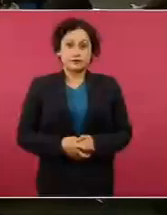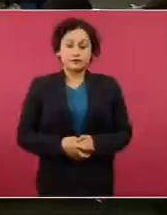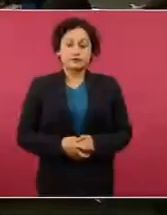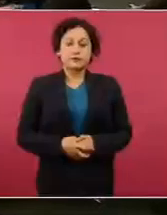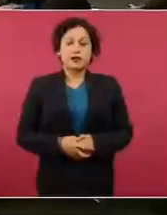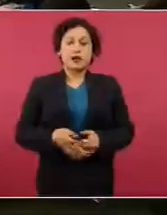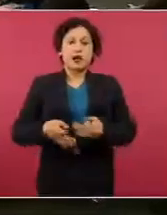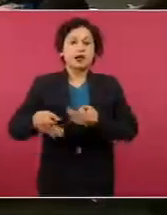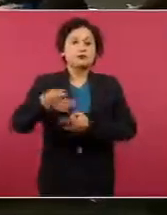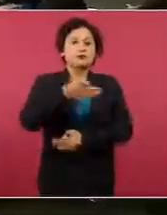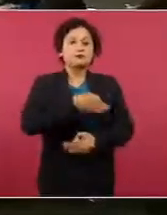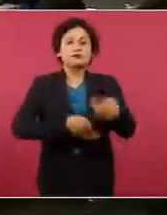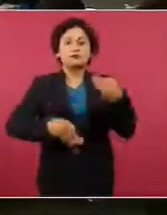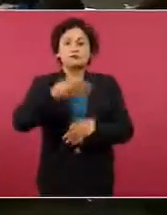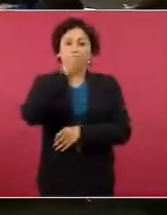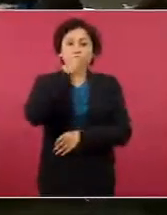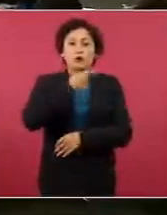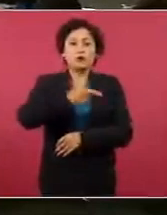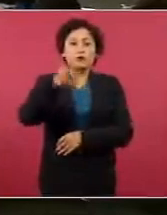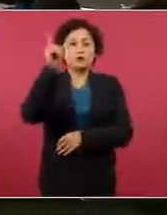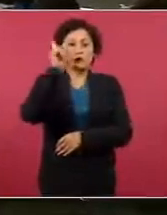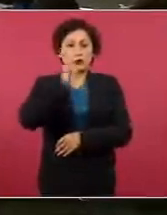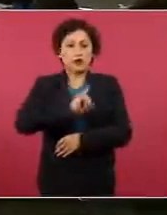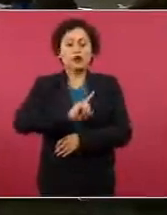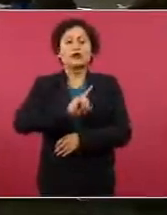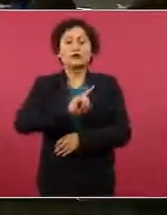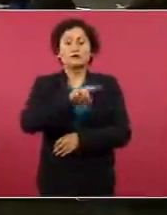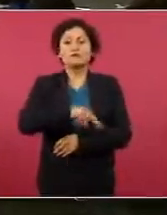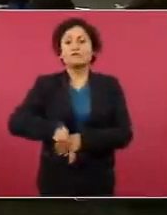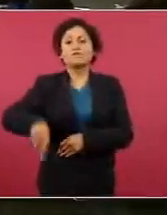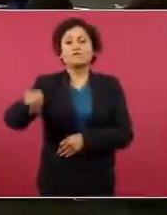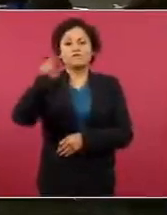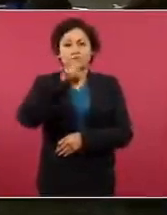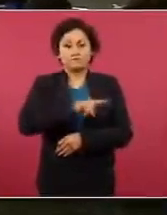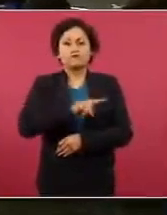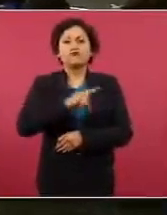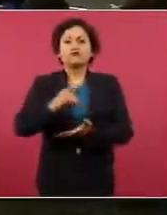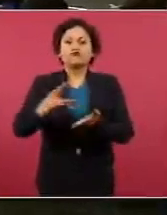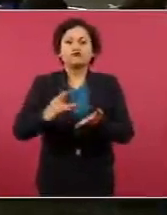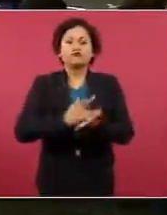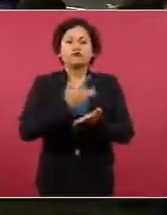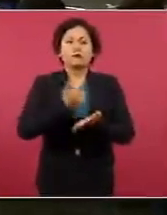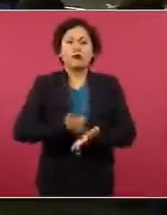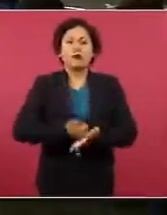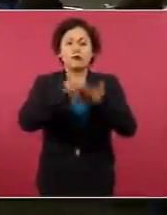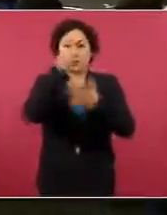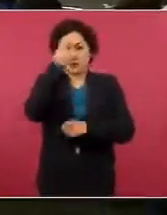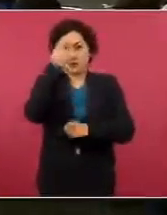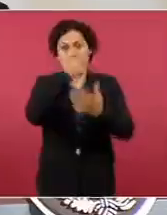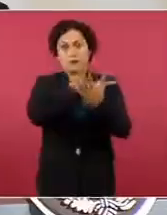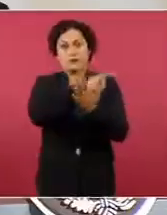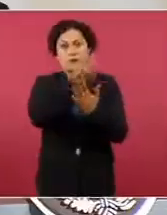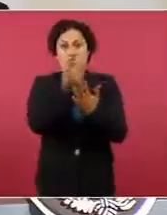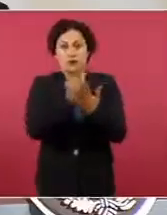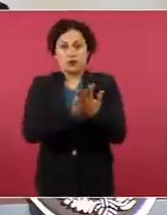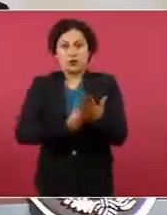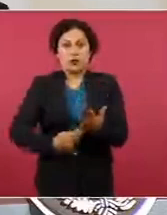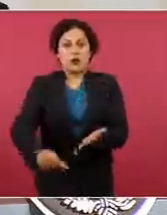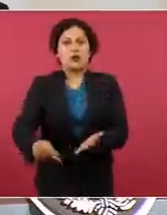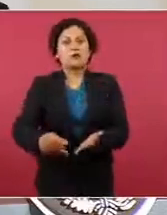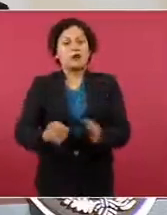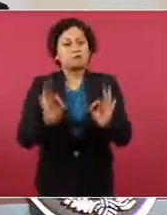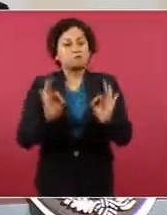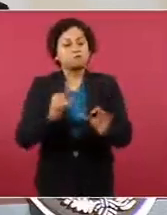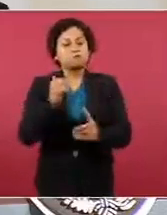vocación de servicios que han hecho posible el éxito y la buena acogida de este programa que usted concibió, señor